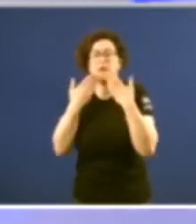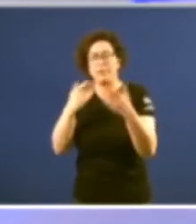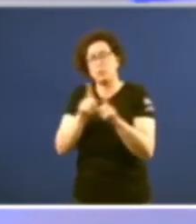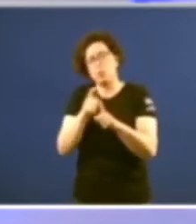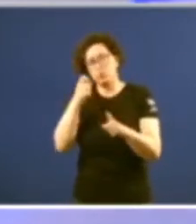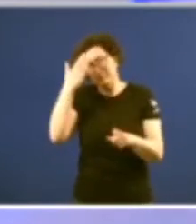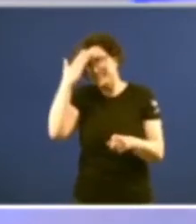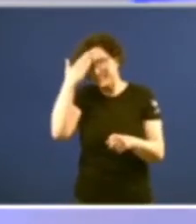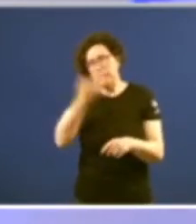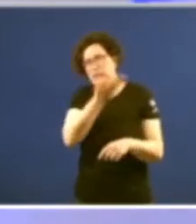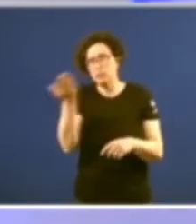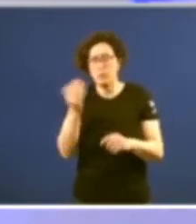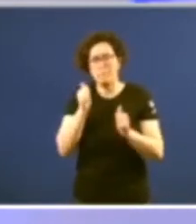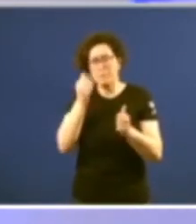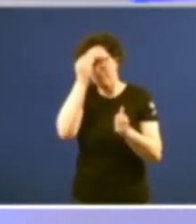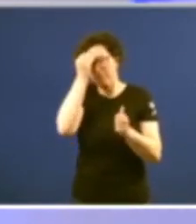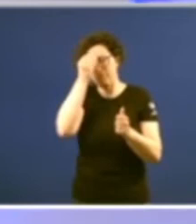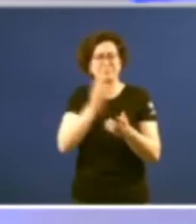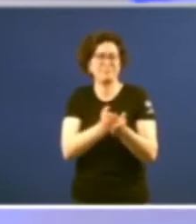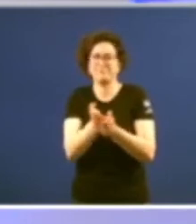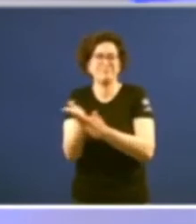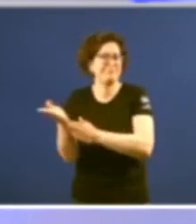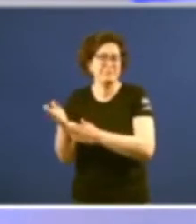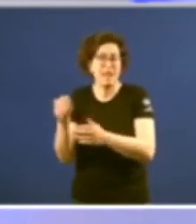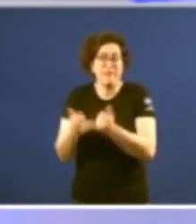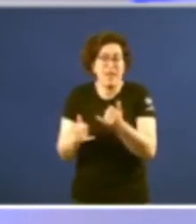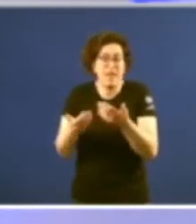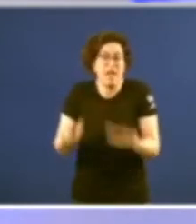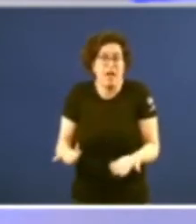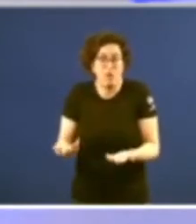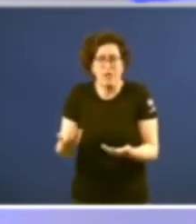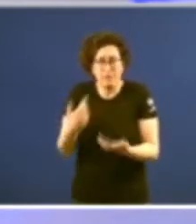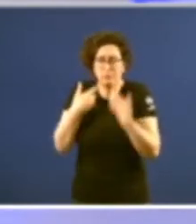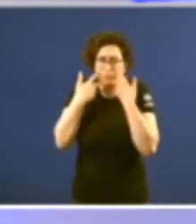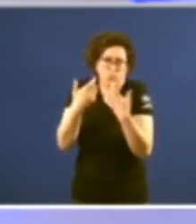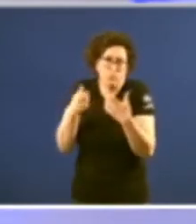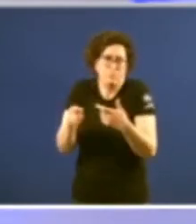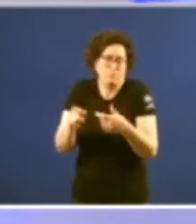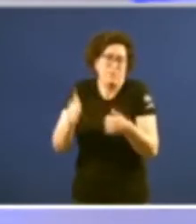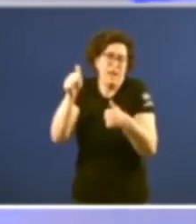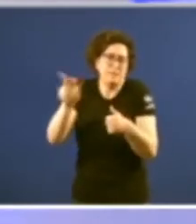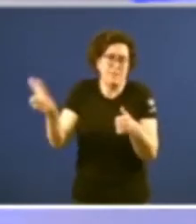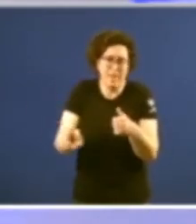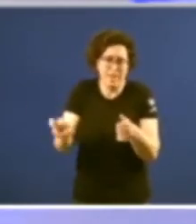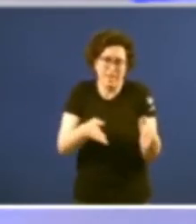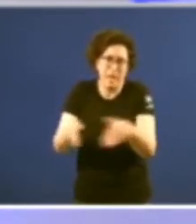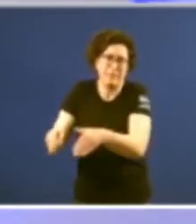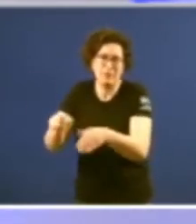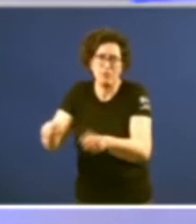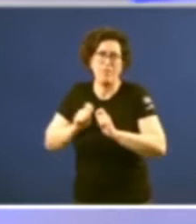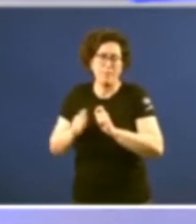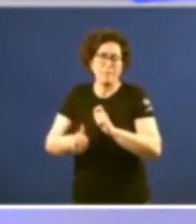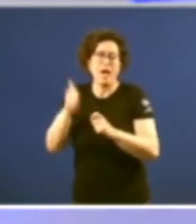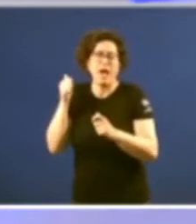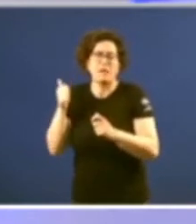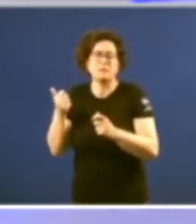fomos entrando por outra vía que a vista está que nos foi moito máis útil que nos deu unha